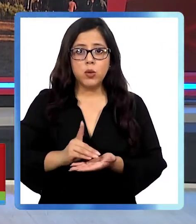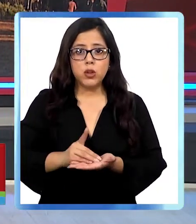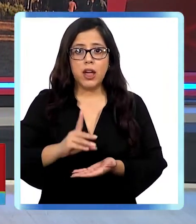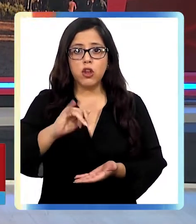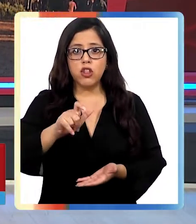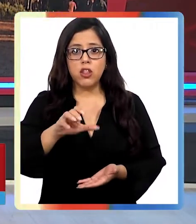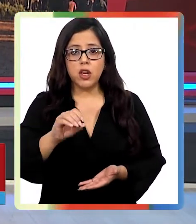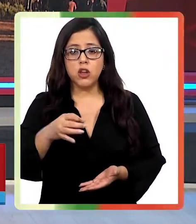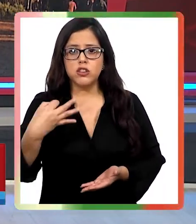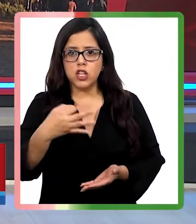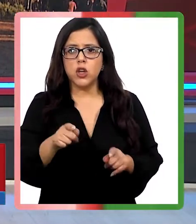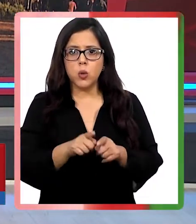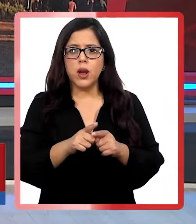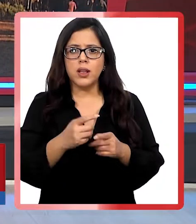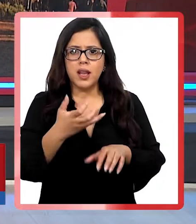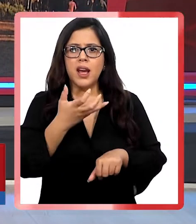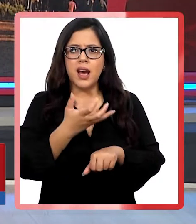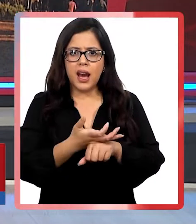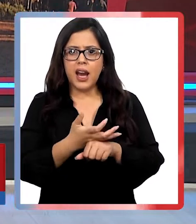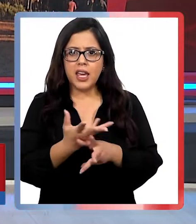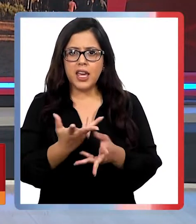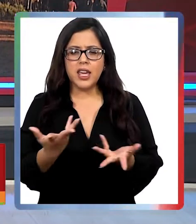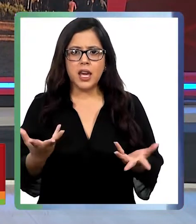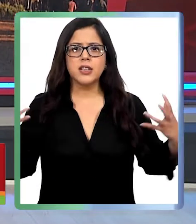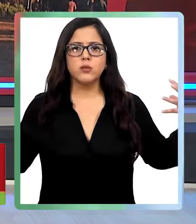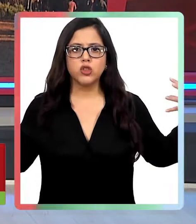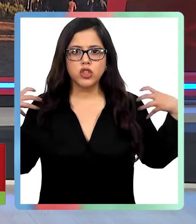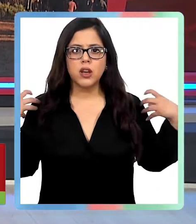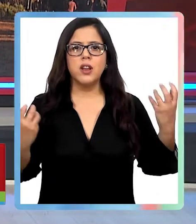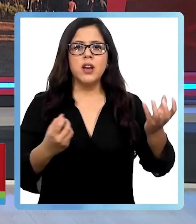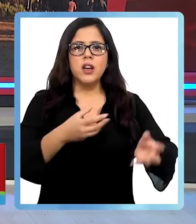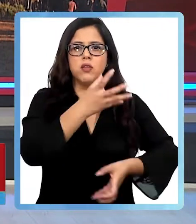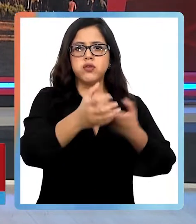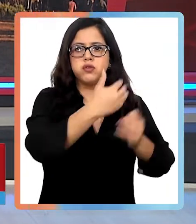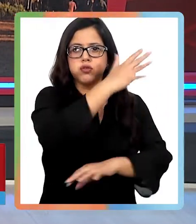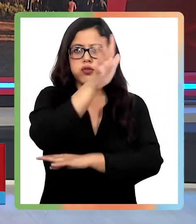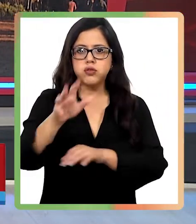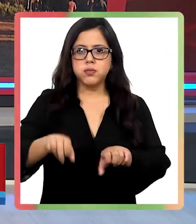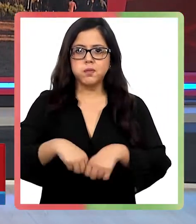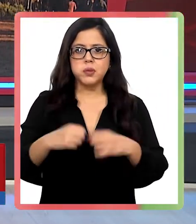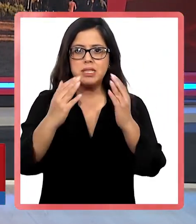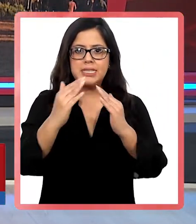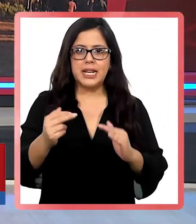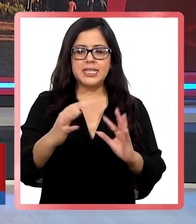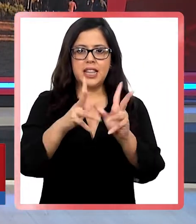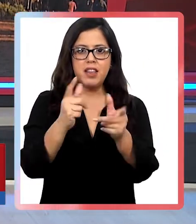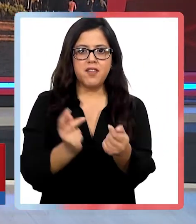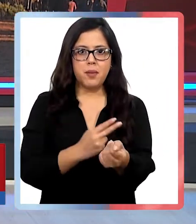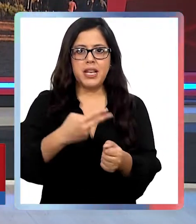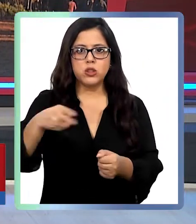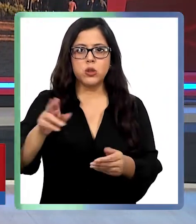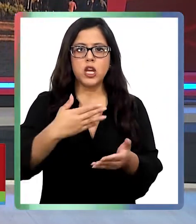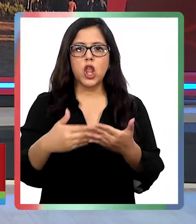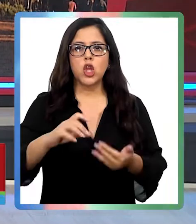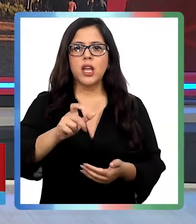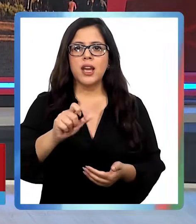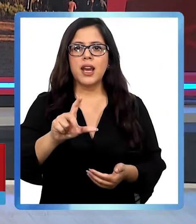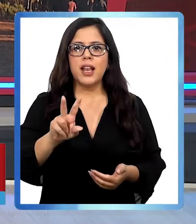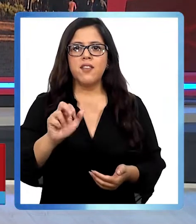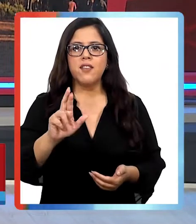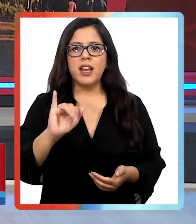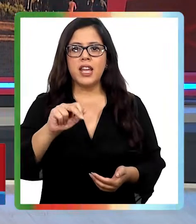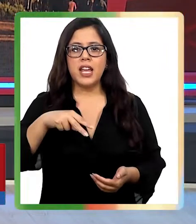intencionalidad en el incendio forestal que destruyó la casa de su familia en Galvarino. En las últimas horas se produjo un nuevo ataque